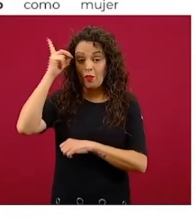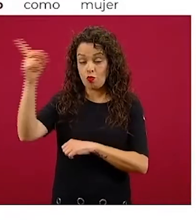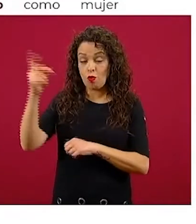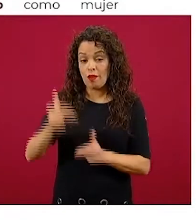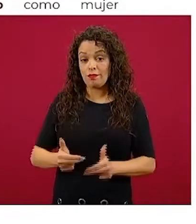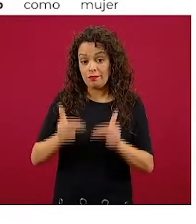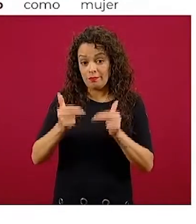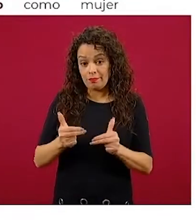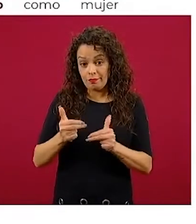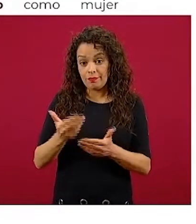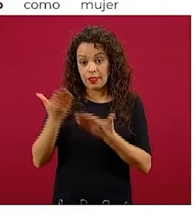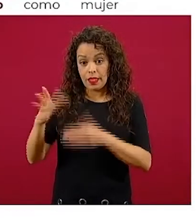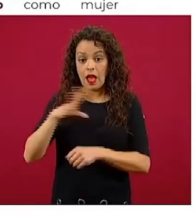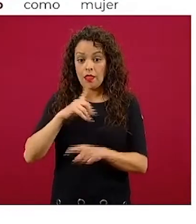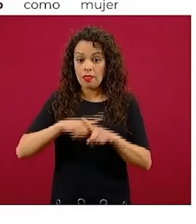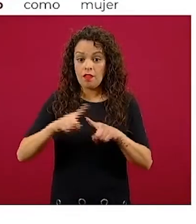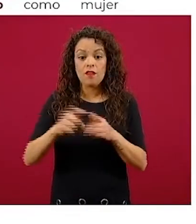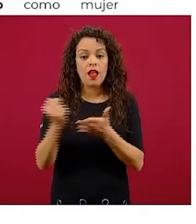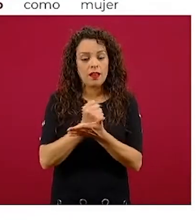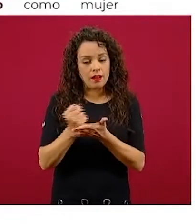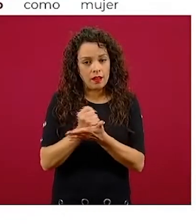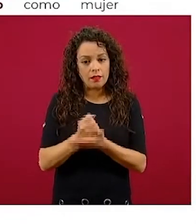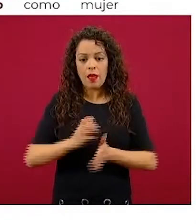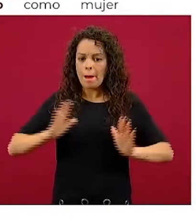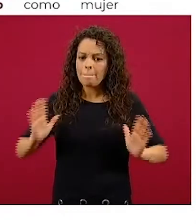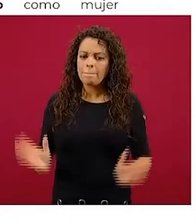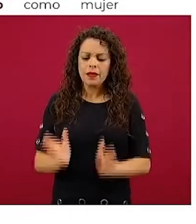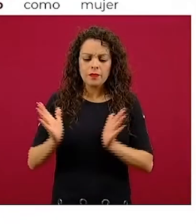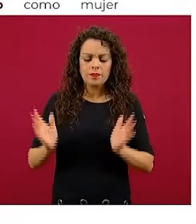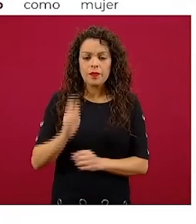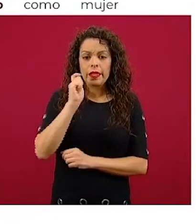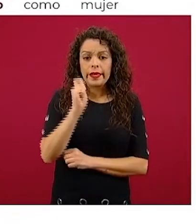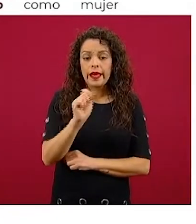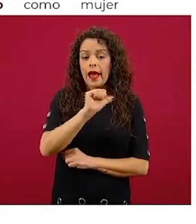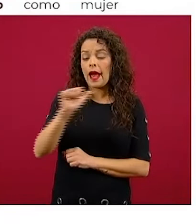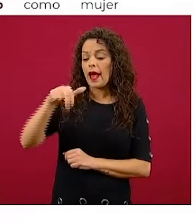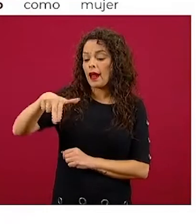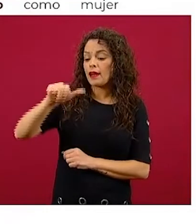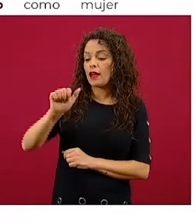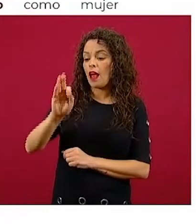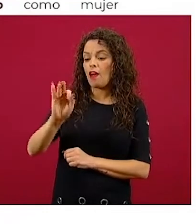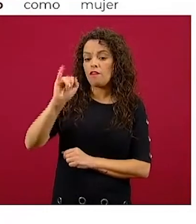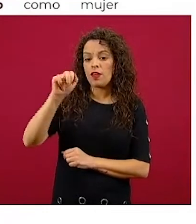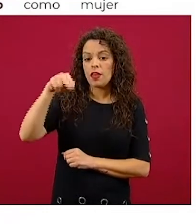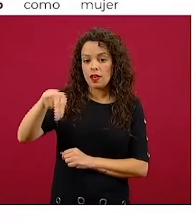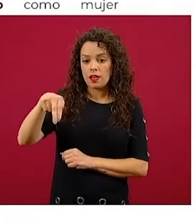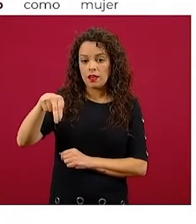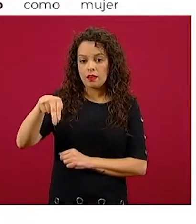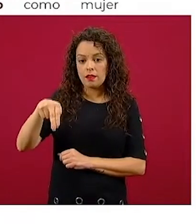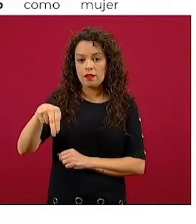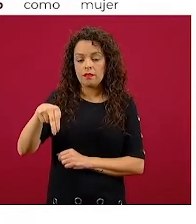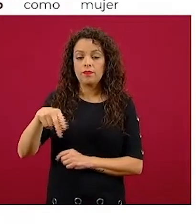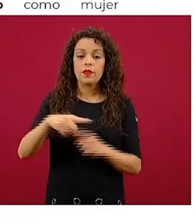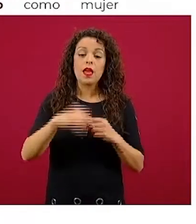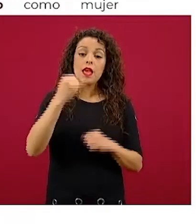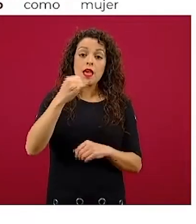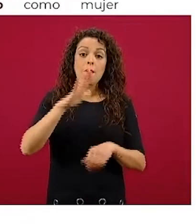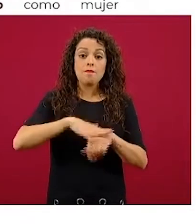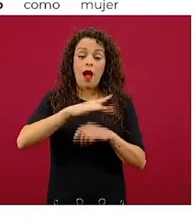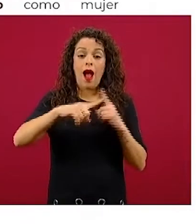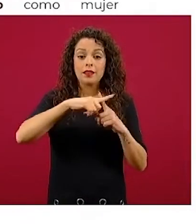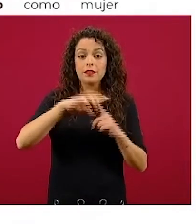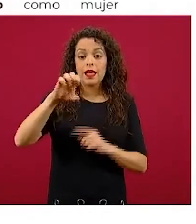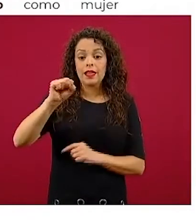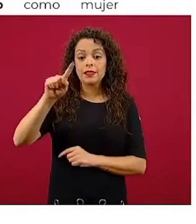empresarias. El impulso de NAFIN, más estados, que son específicamente ciertos estados donde hay